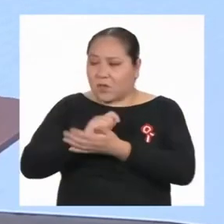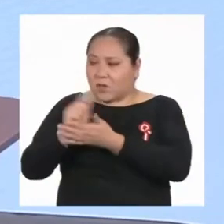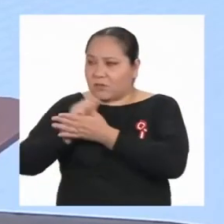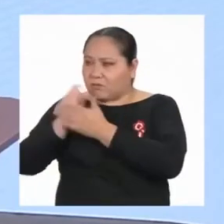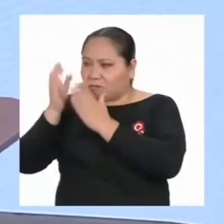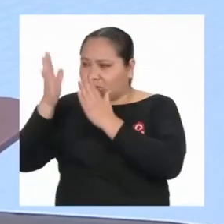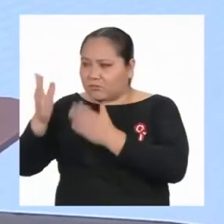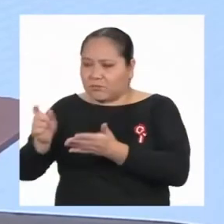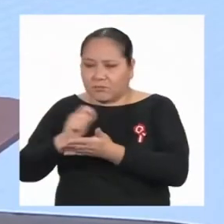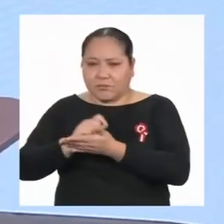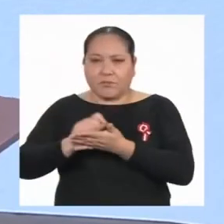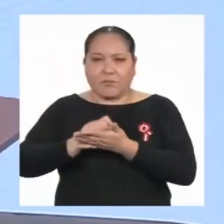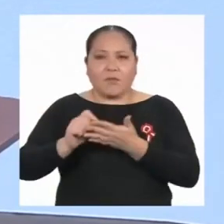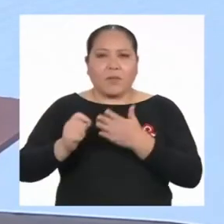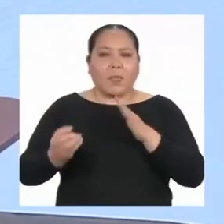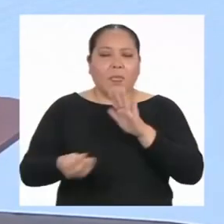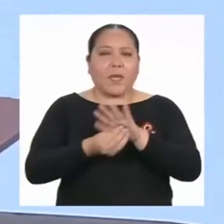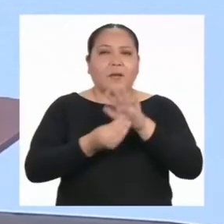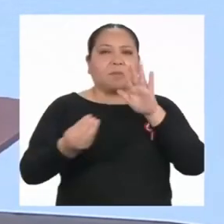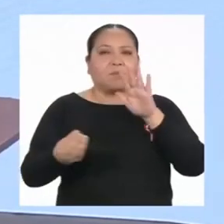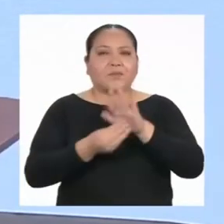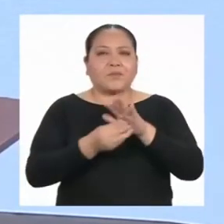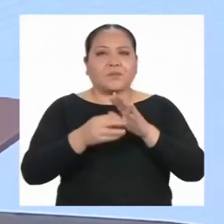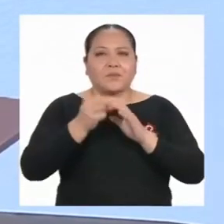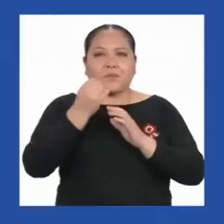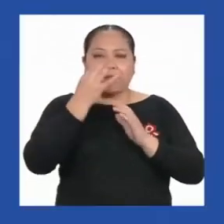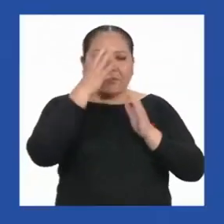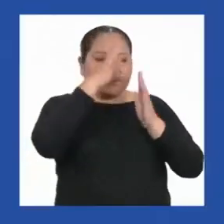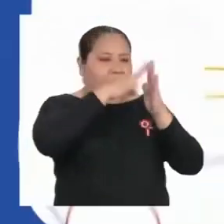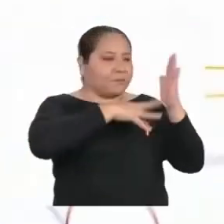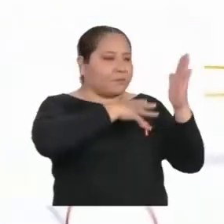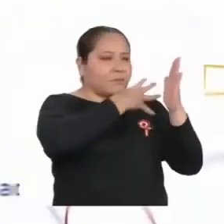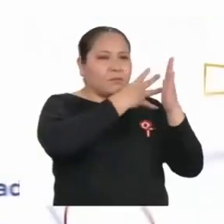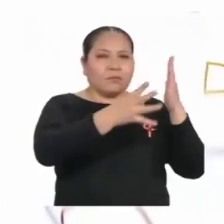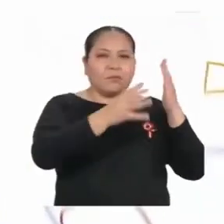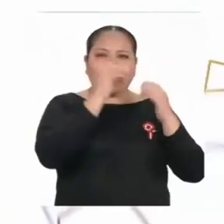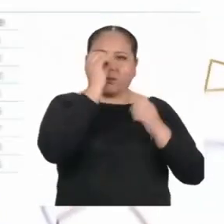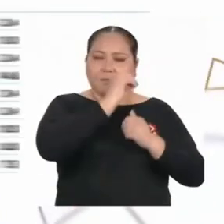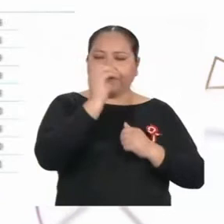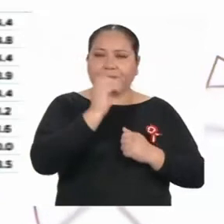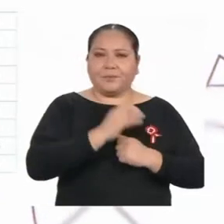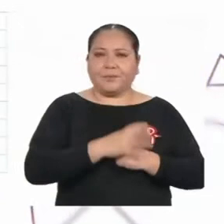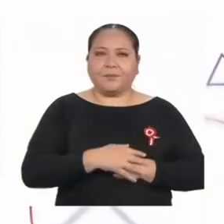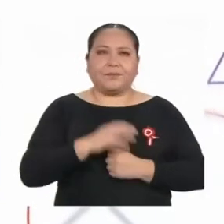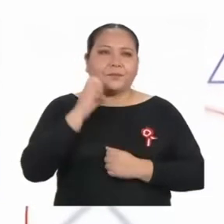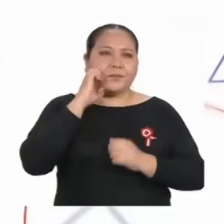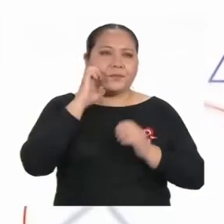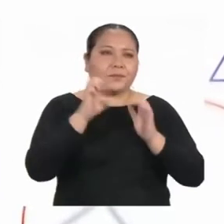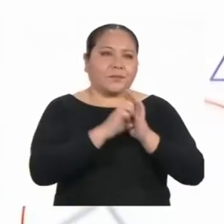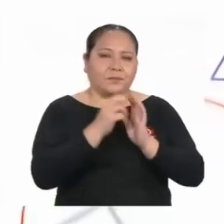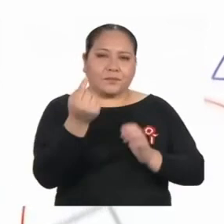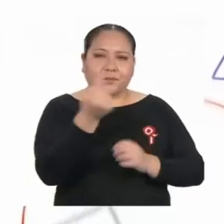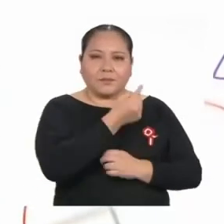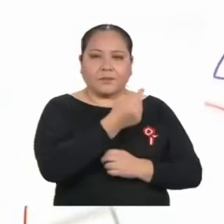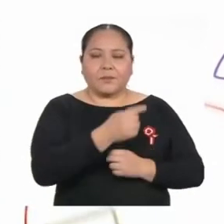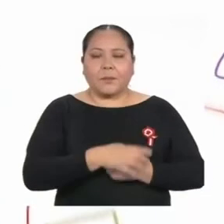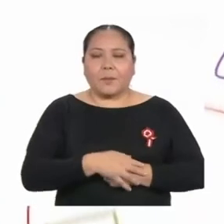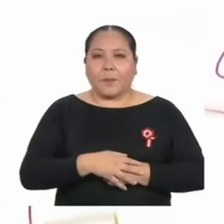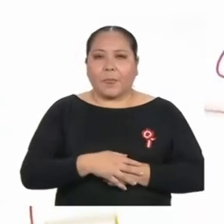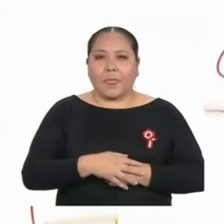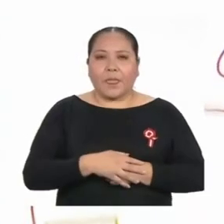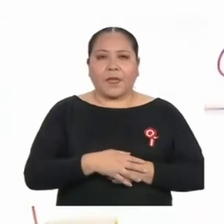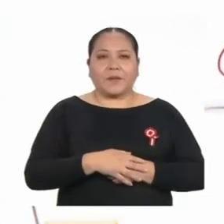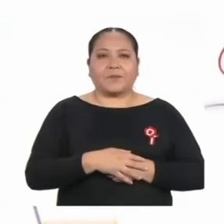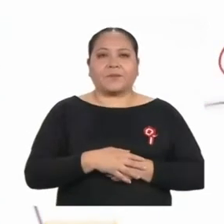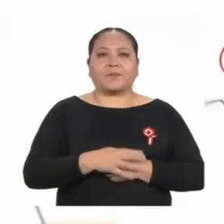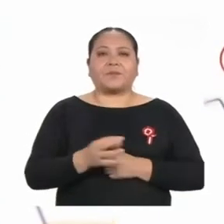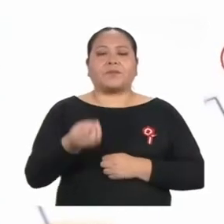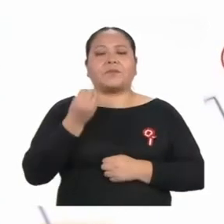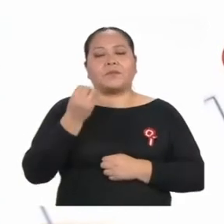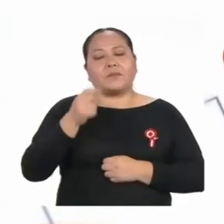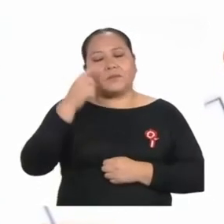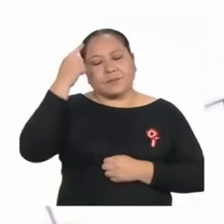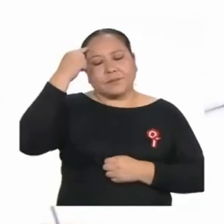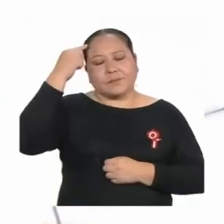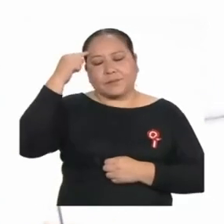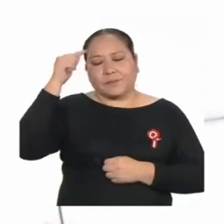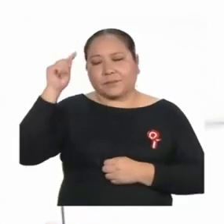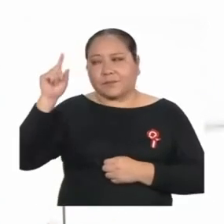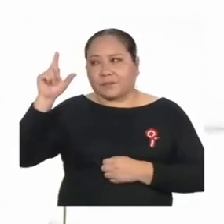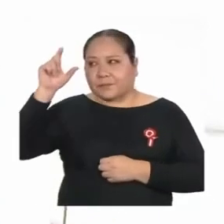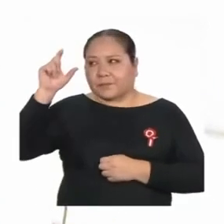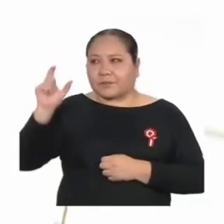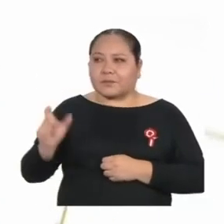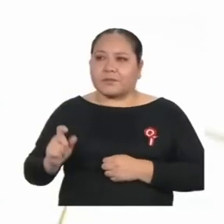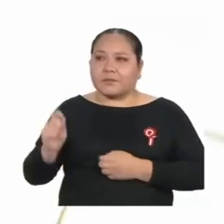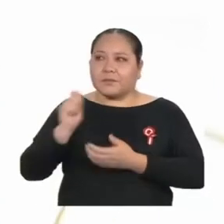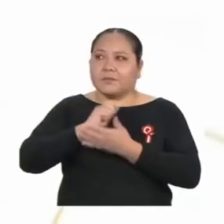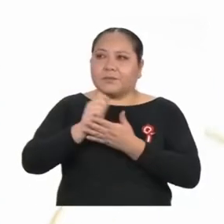incluye algunas tablas con porcentajes. Por ejemplo, esta tabla. ¿Por qué crees que la autora decide